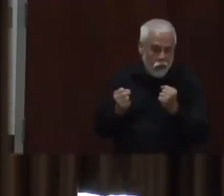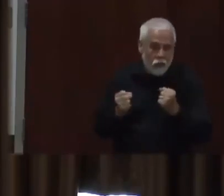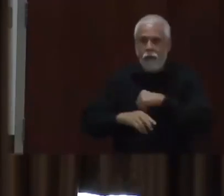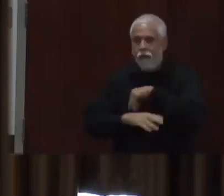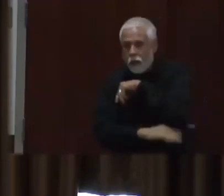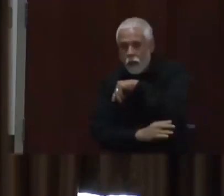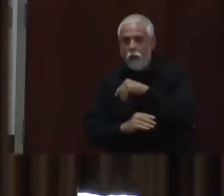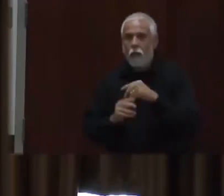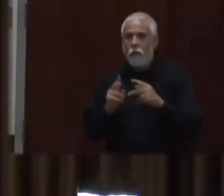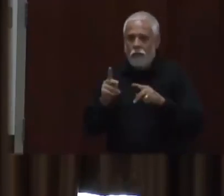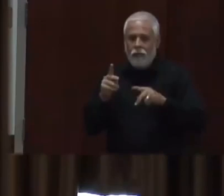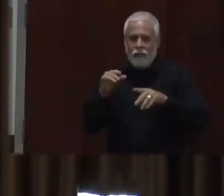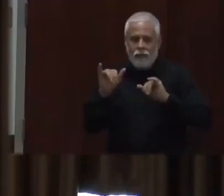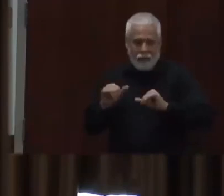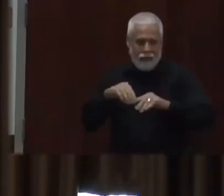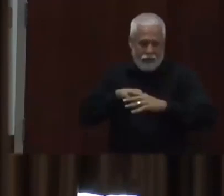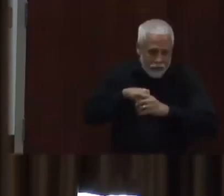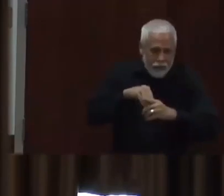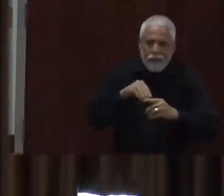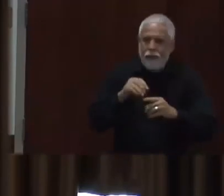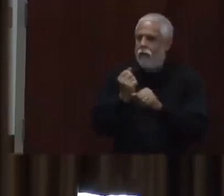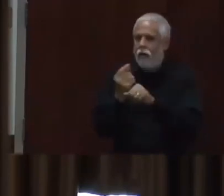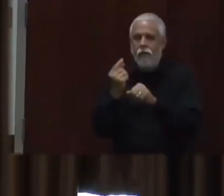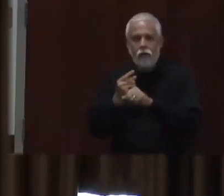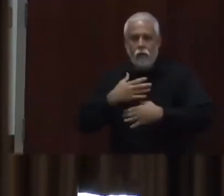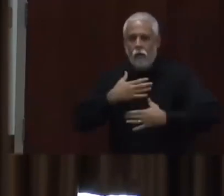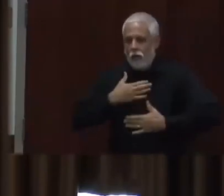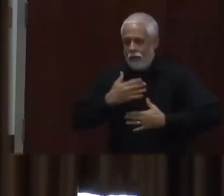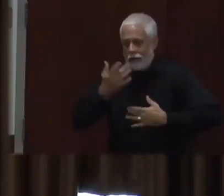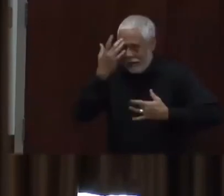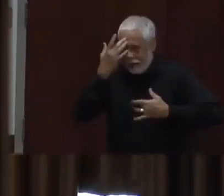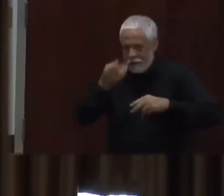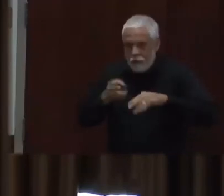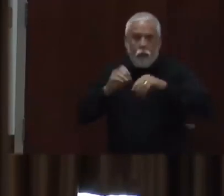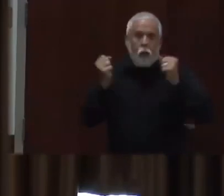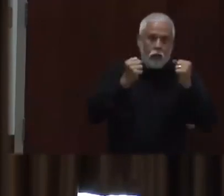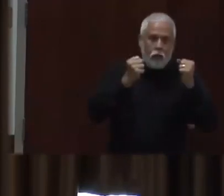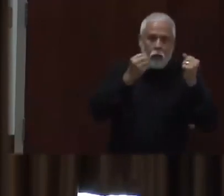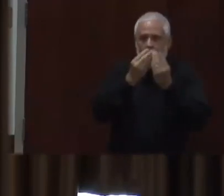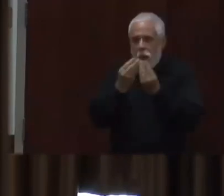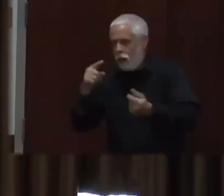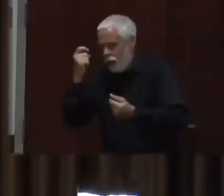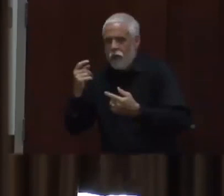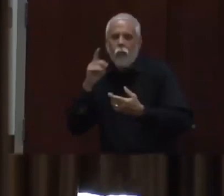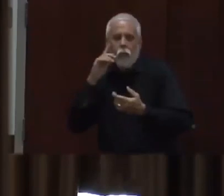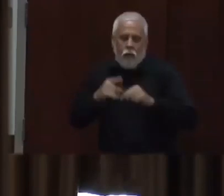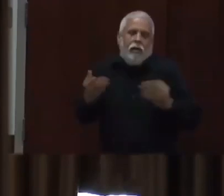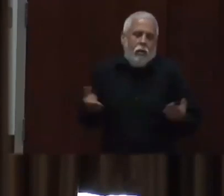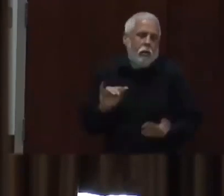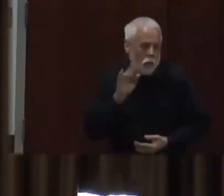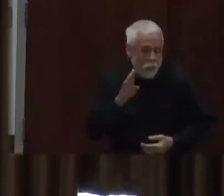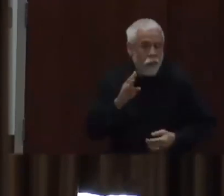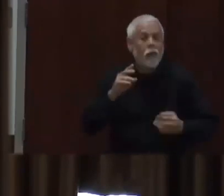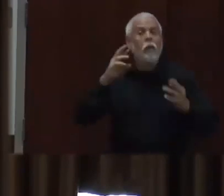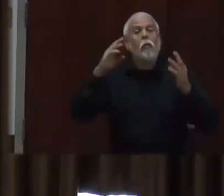en el invierno y se van en la primavera. Pero es importante recordar que la vacuna de la